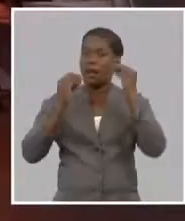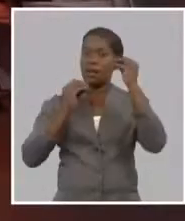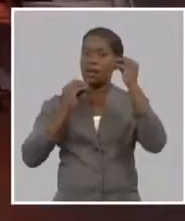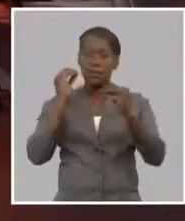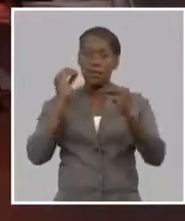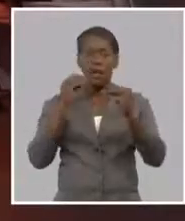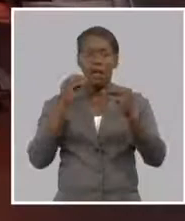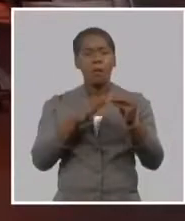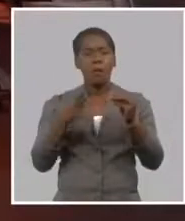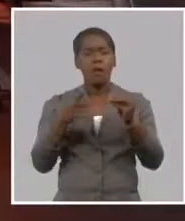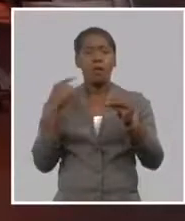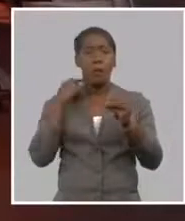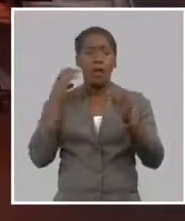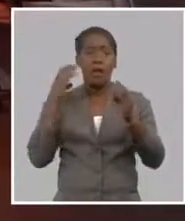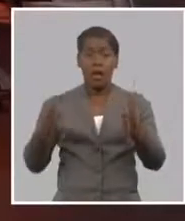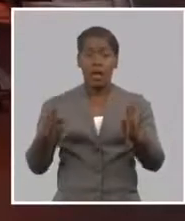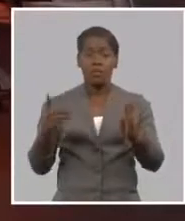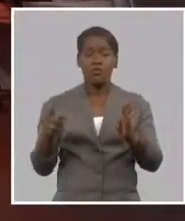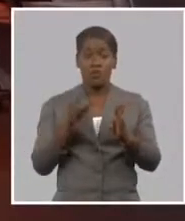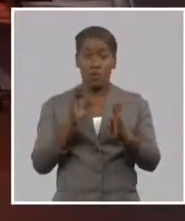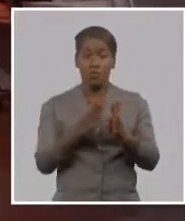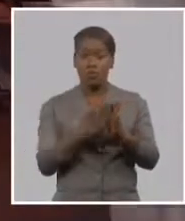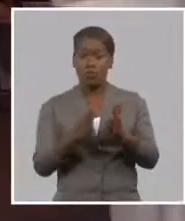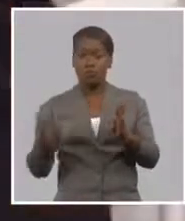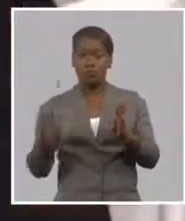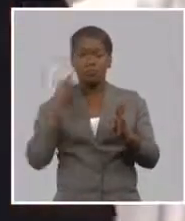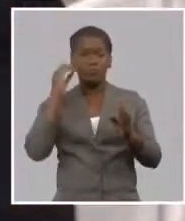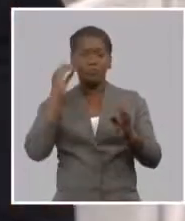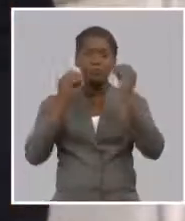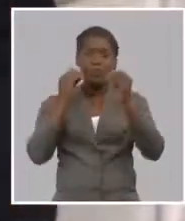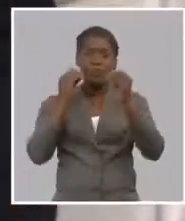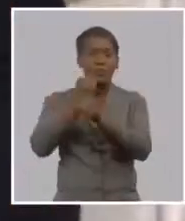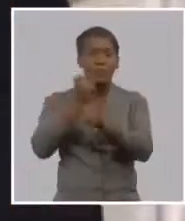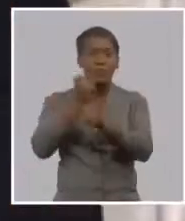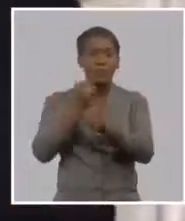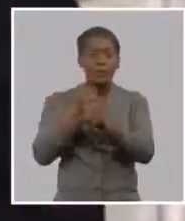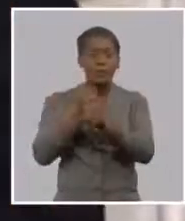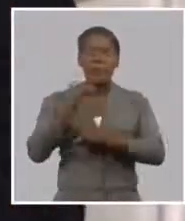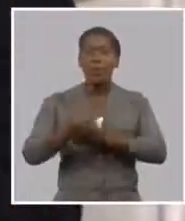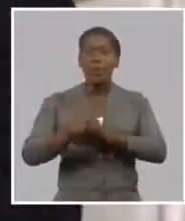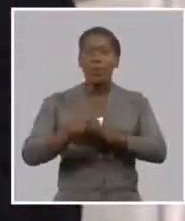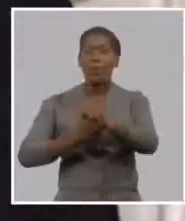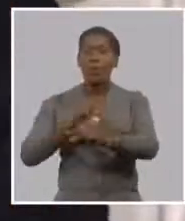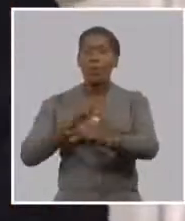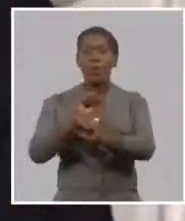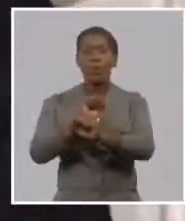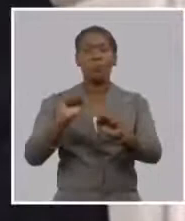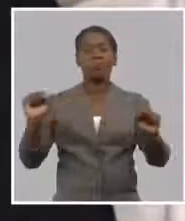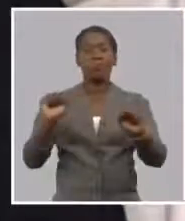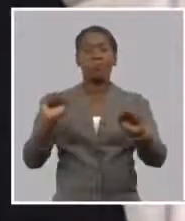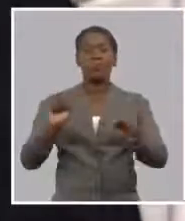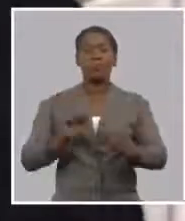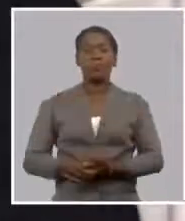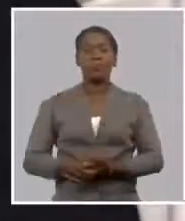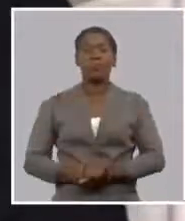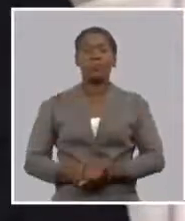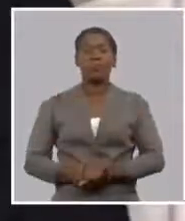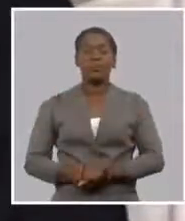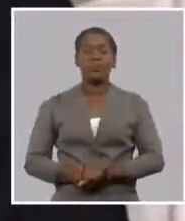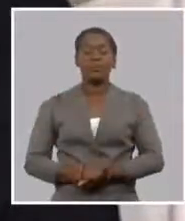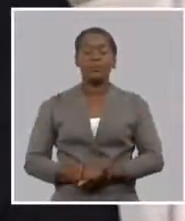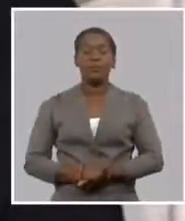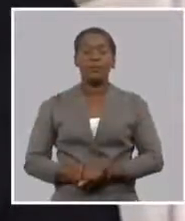2021 yo quisiera a modo un poco de a lo mejor de conclusión